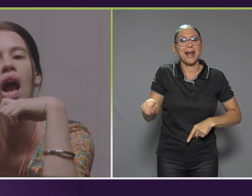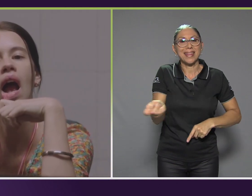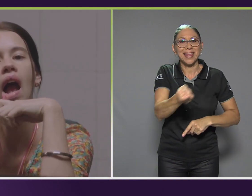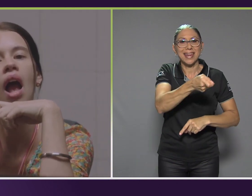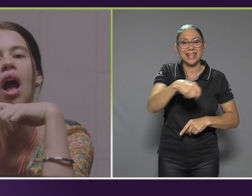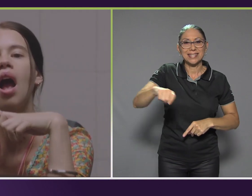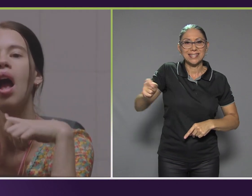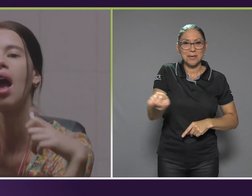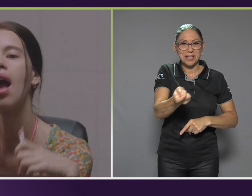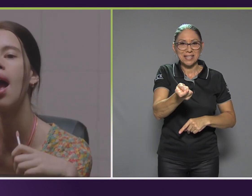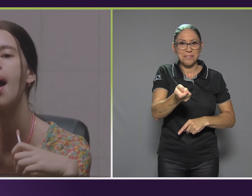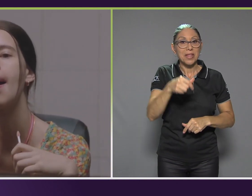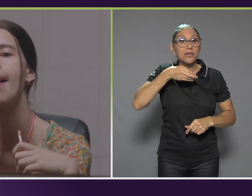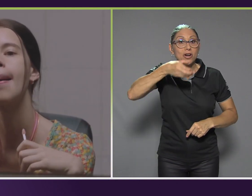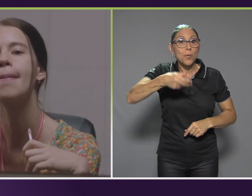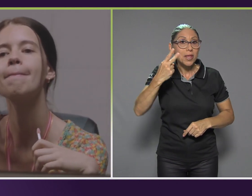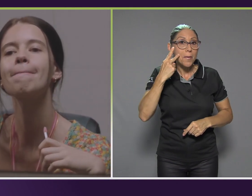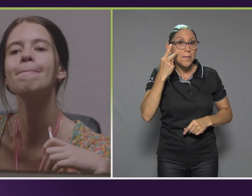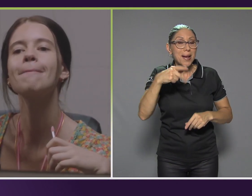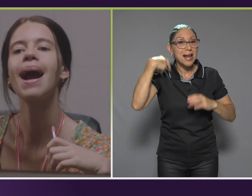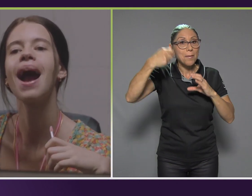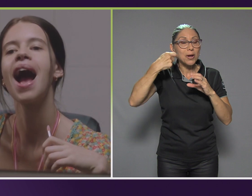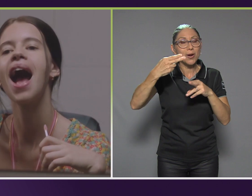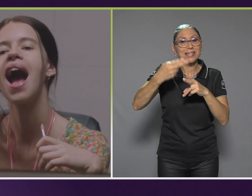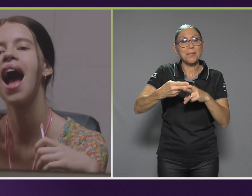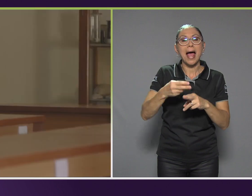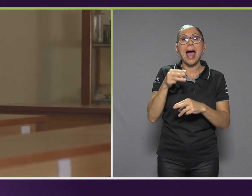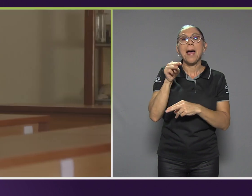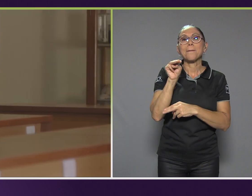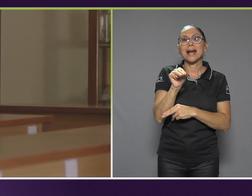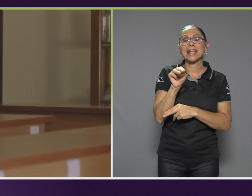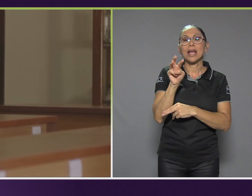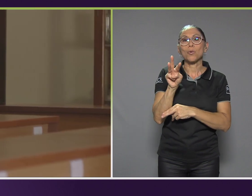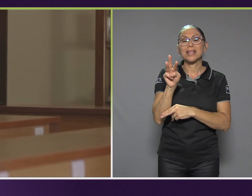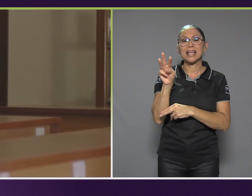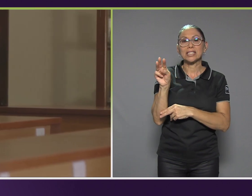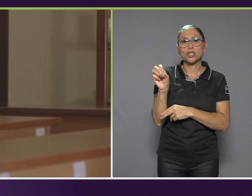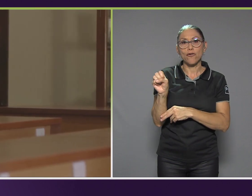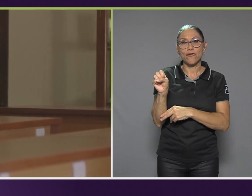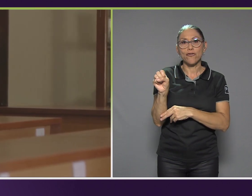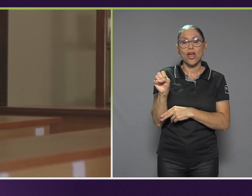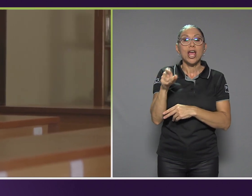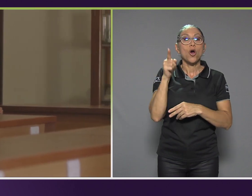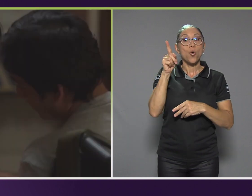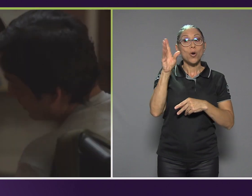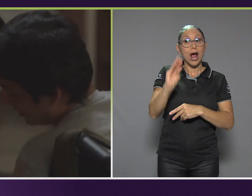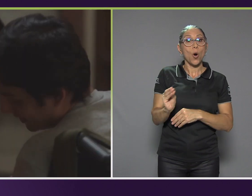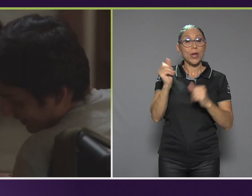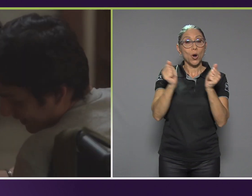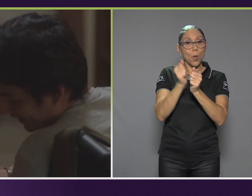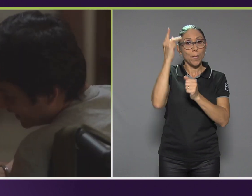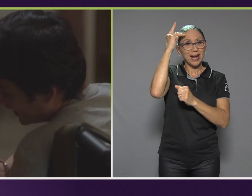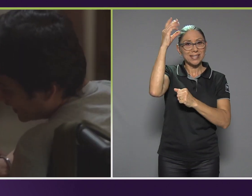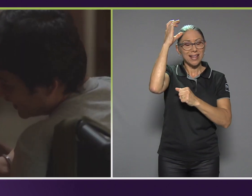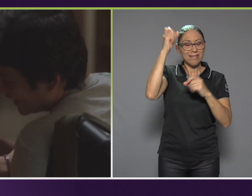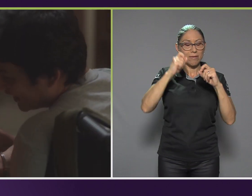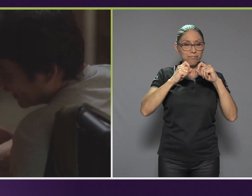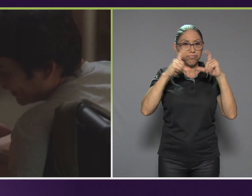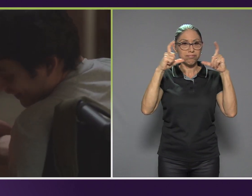Le recomendamos ver la película Margarita Wittestrock sobre el despertar a la vida adulta de una joven con parálisis cerebral.